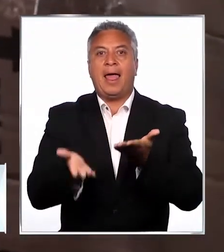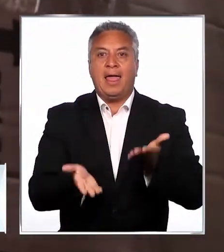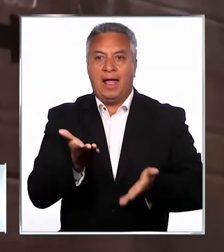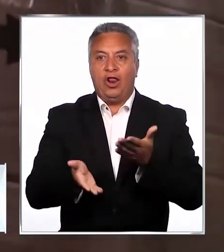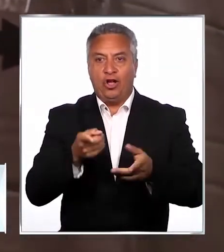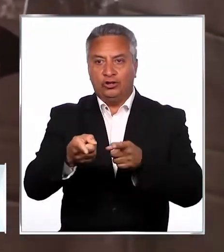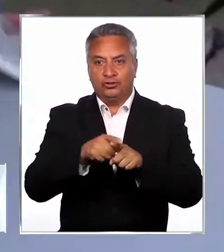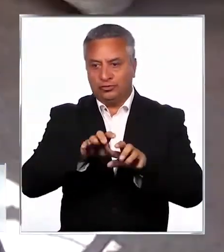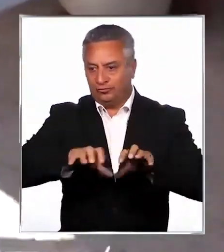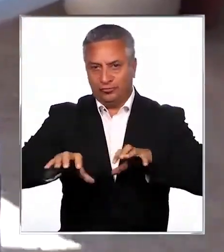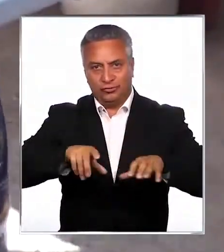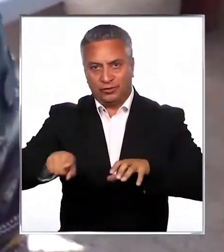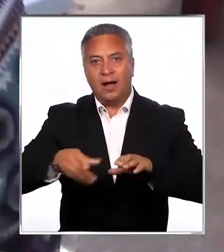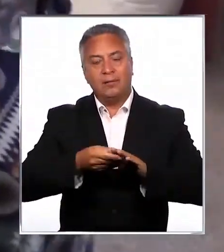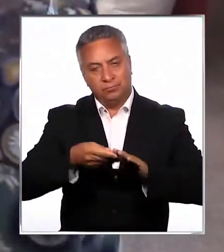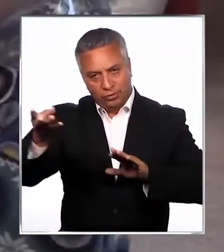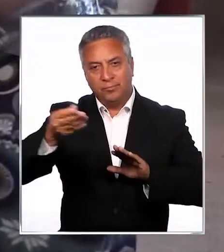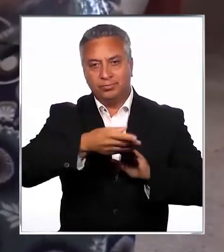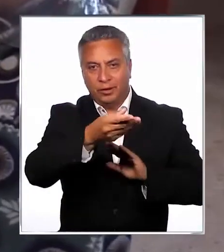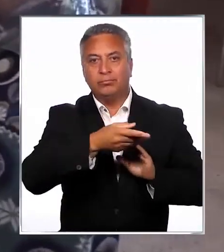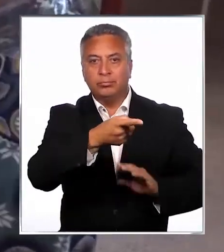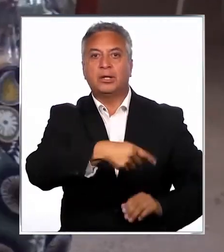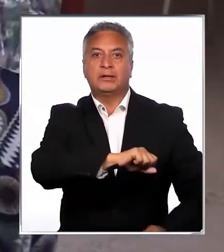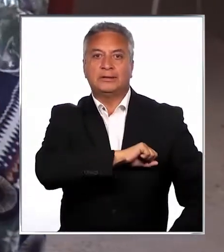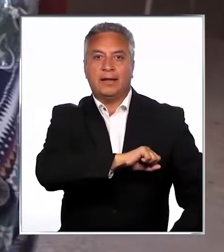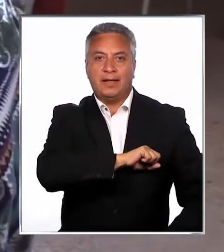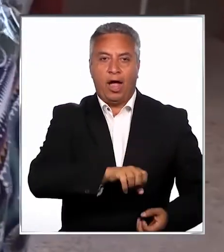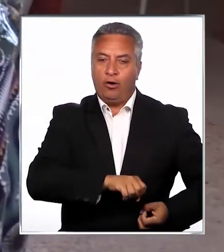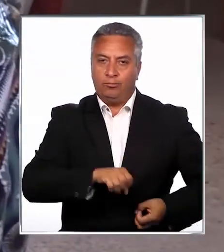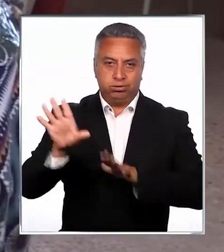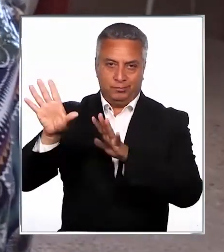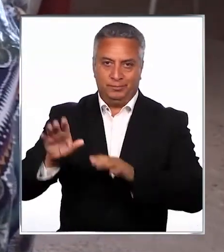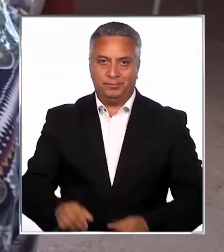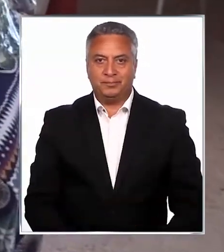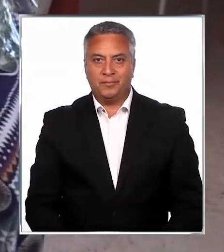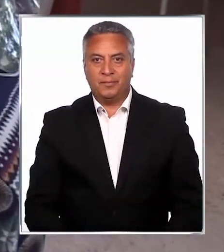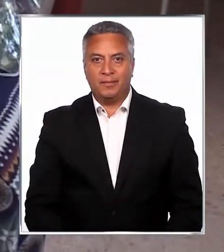los cuales son derivados a las plantas de reciclaje en Santiago.